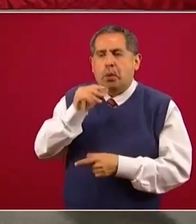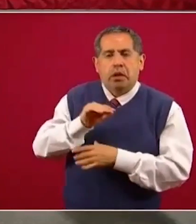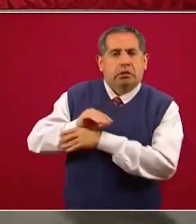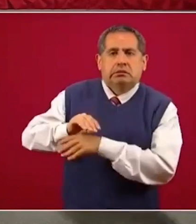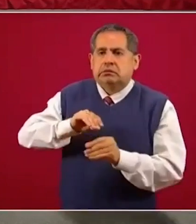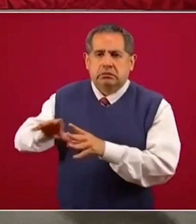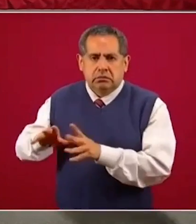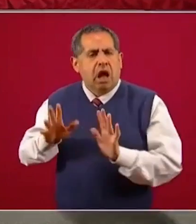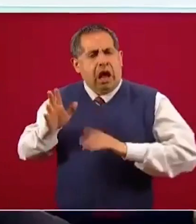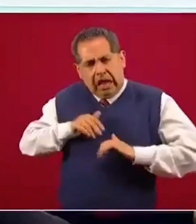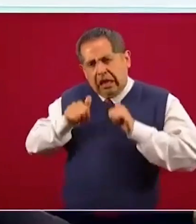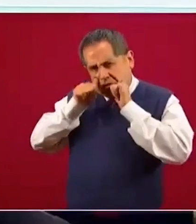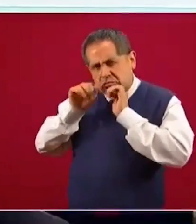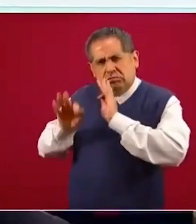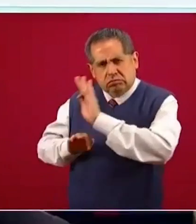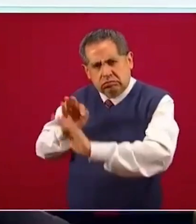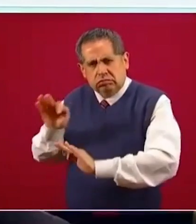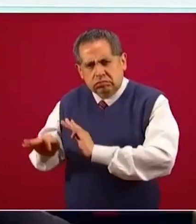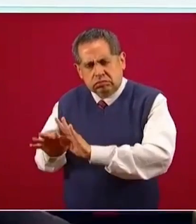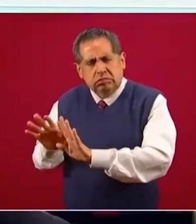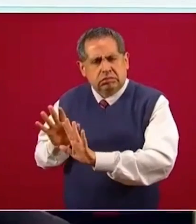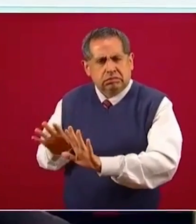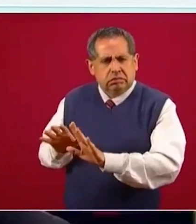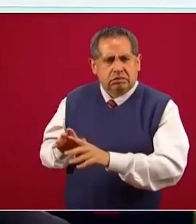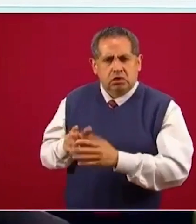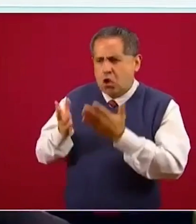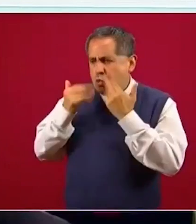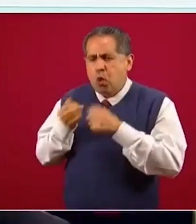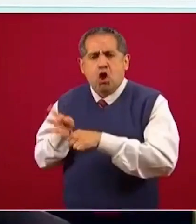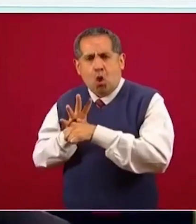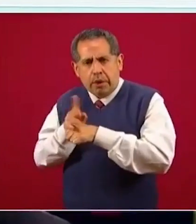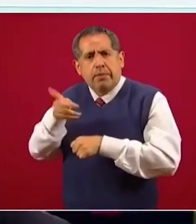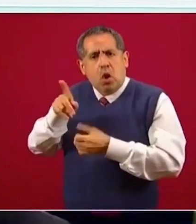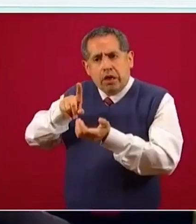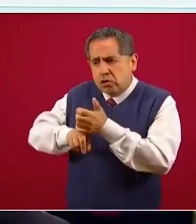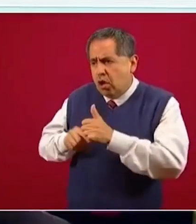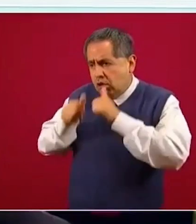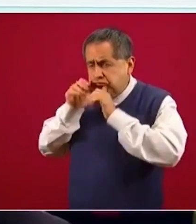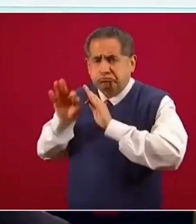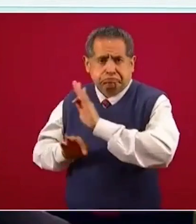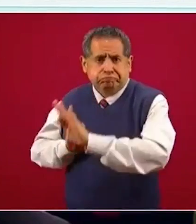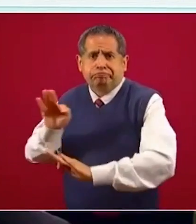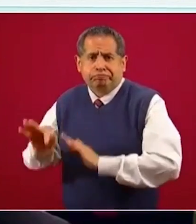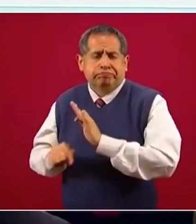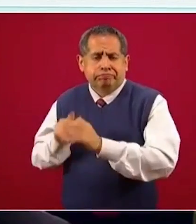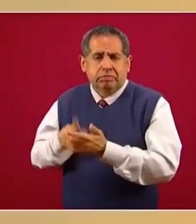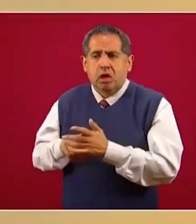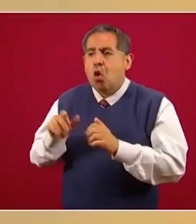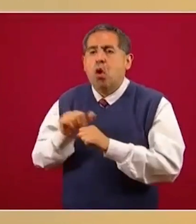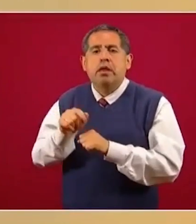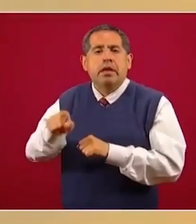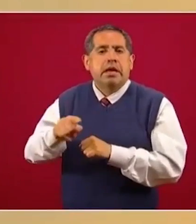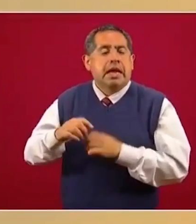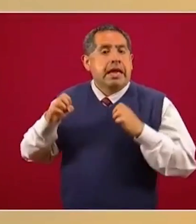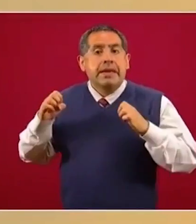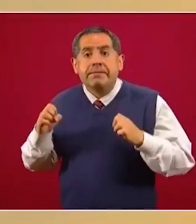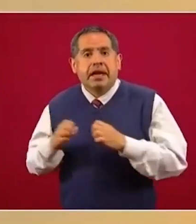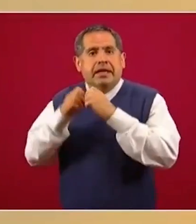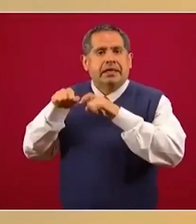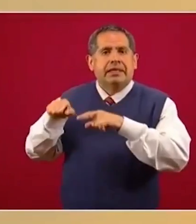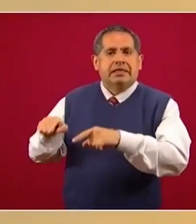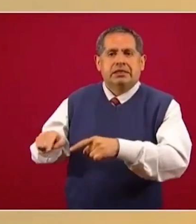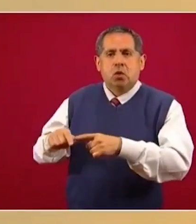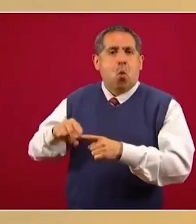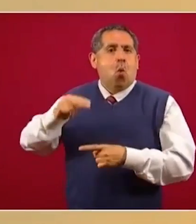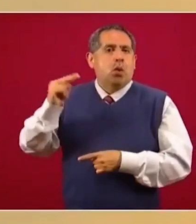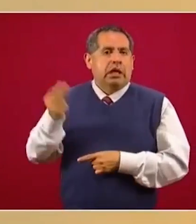dejamos de dar la atención no COVID. Se abrieron además del ingreso a través de urgencias, de urgencias generales